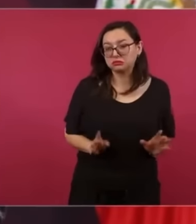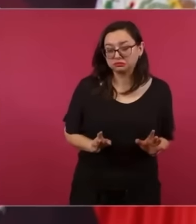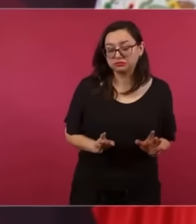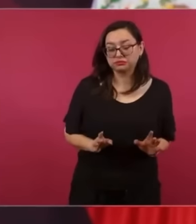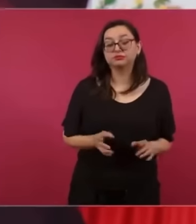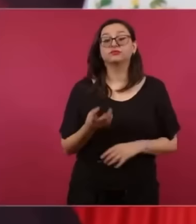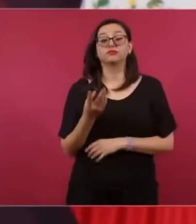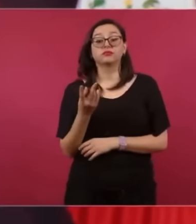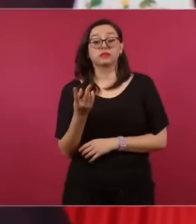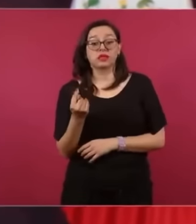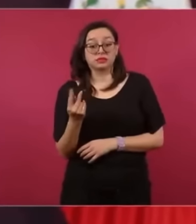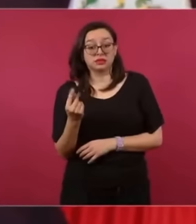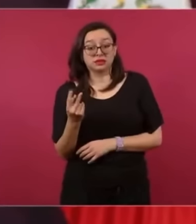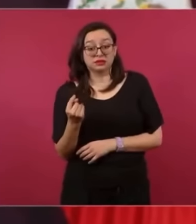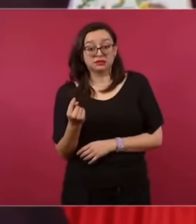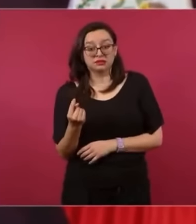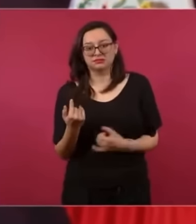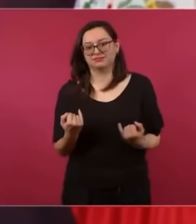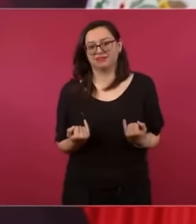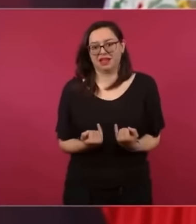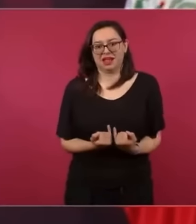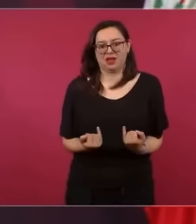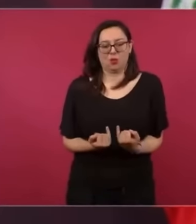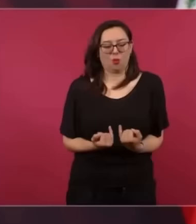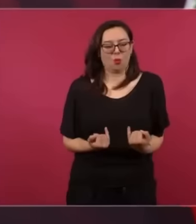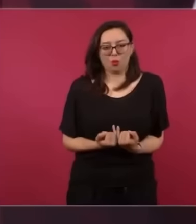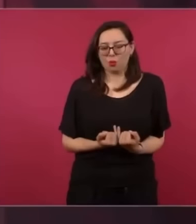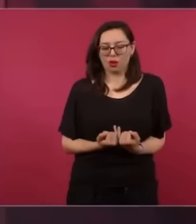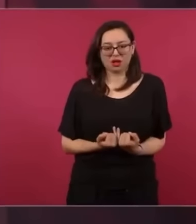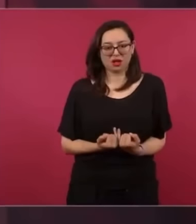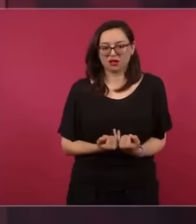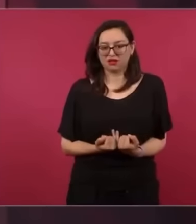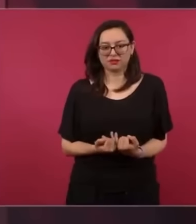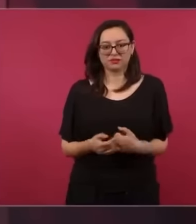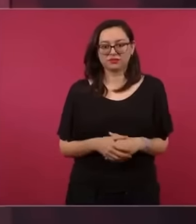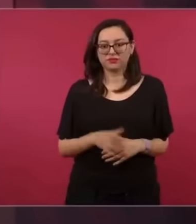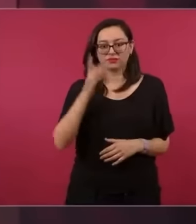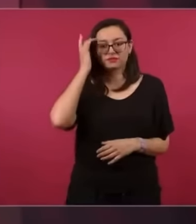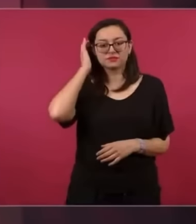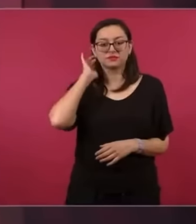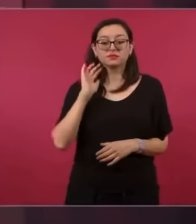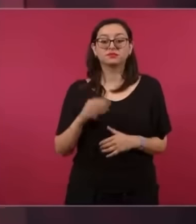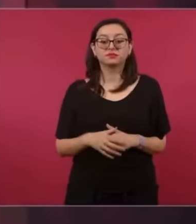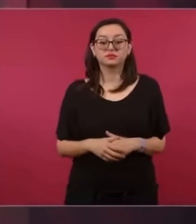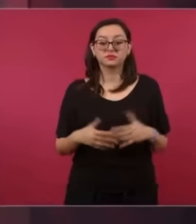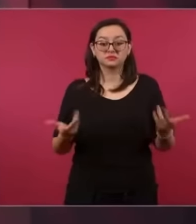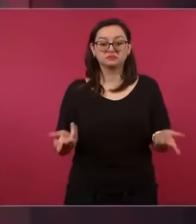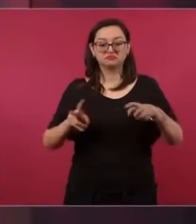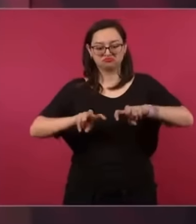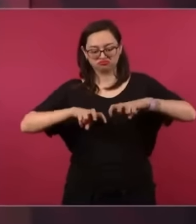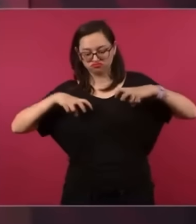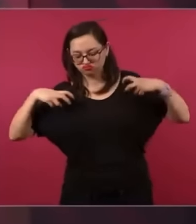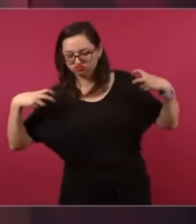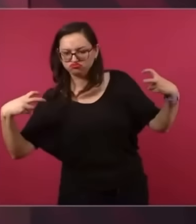vas a ver los encuentros de análisis, de